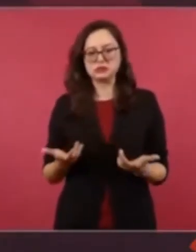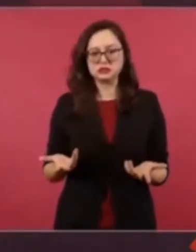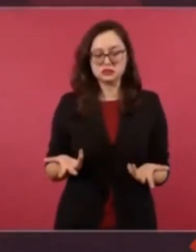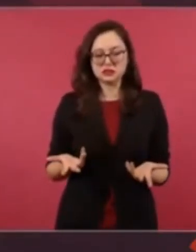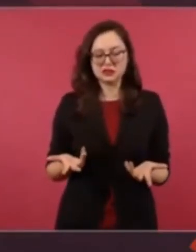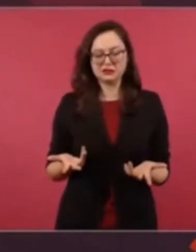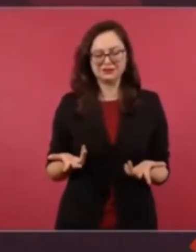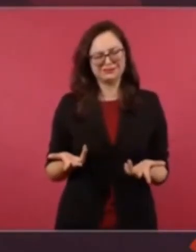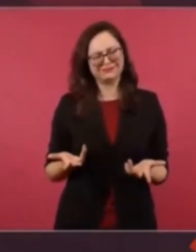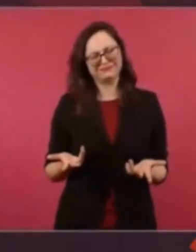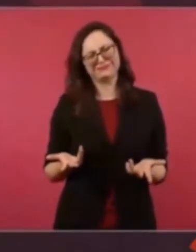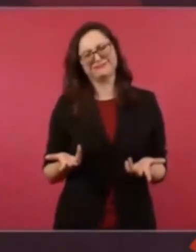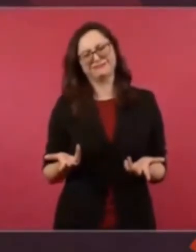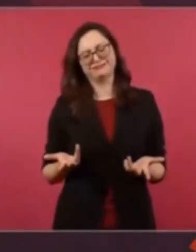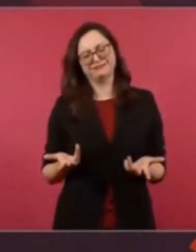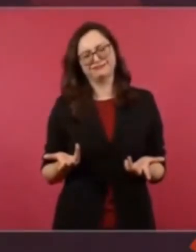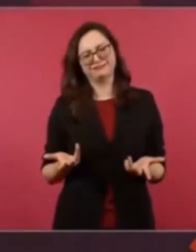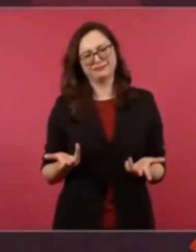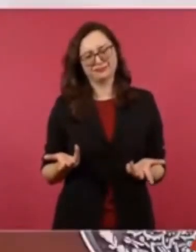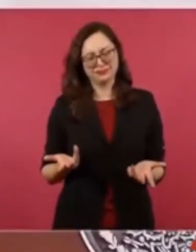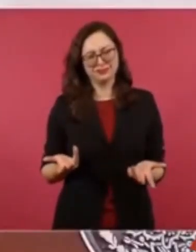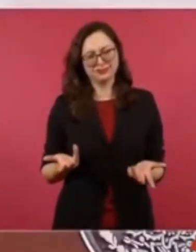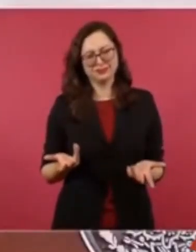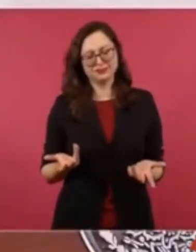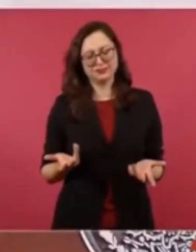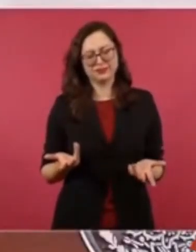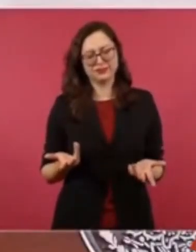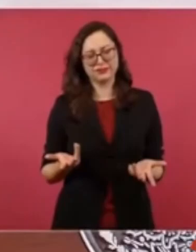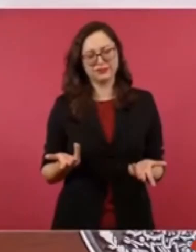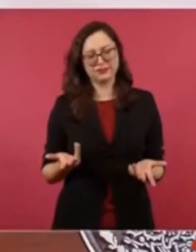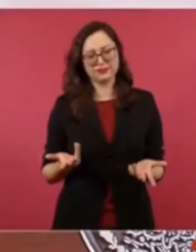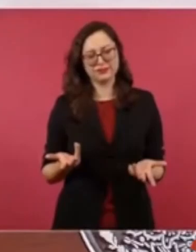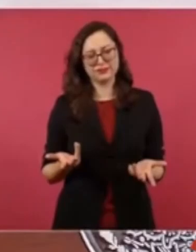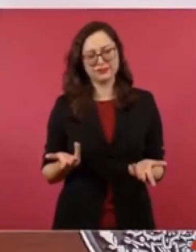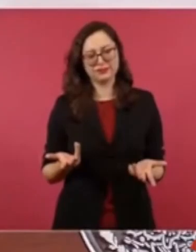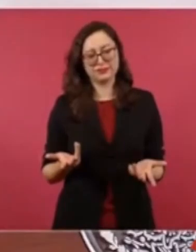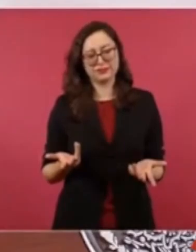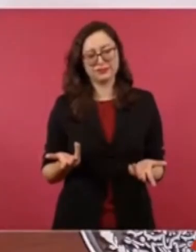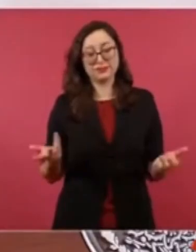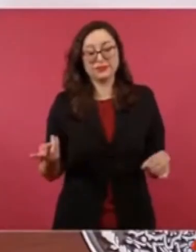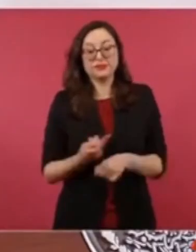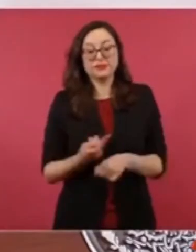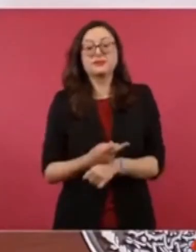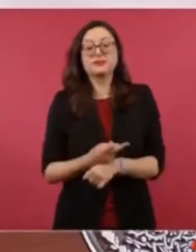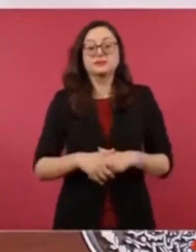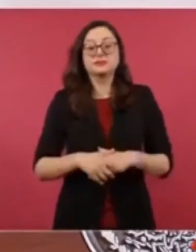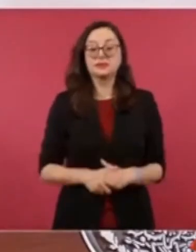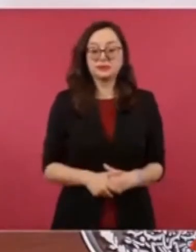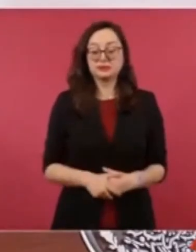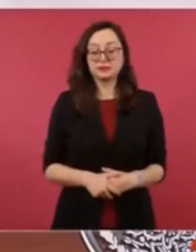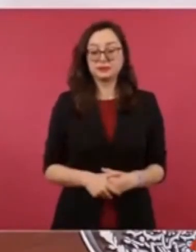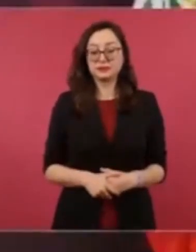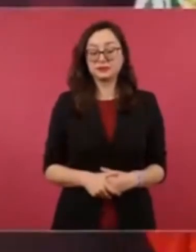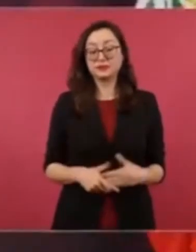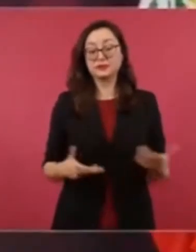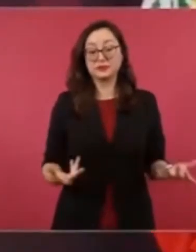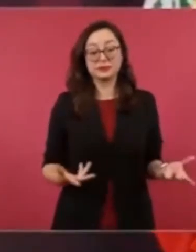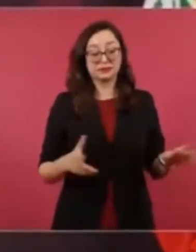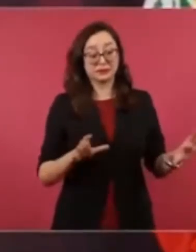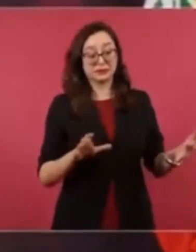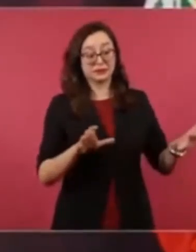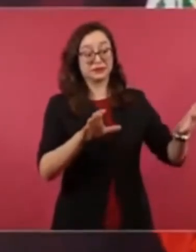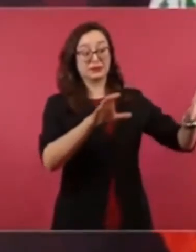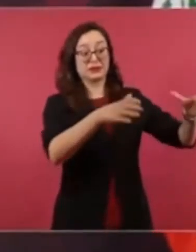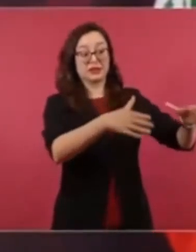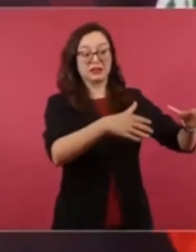todos los platos de mentiras